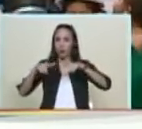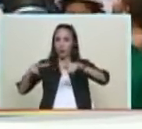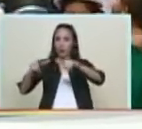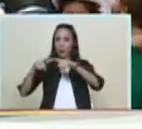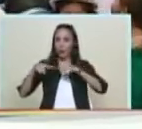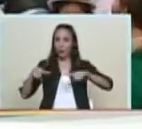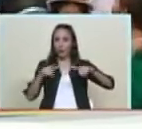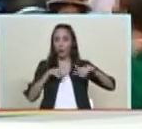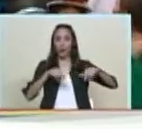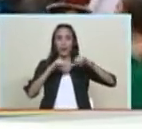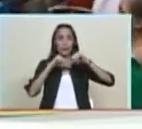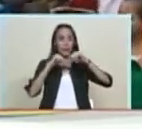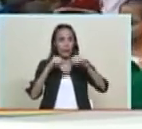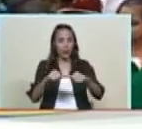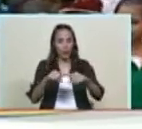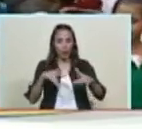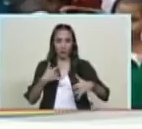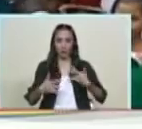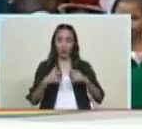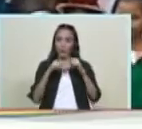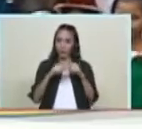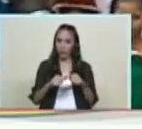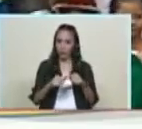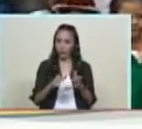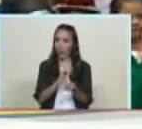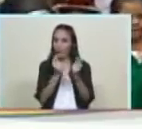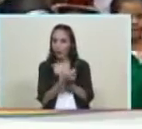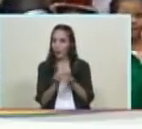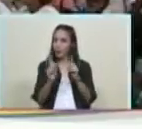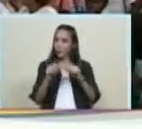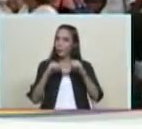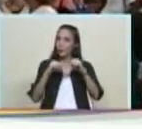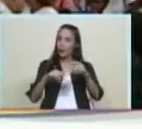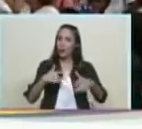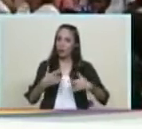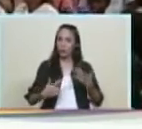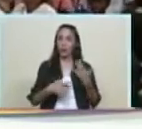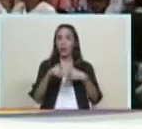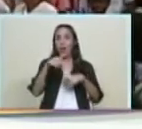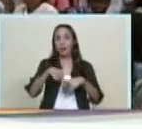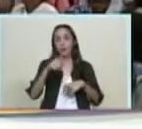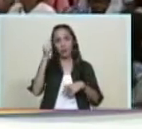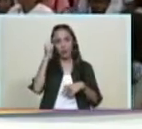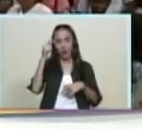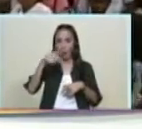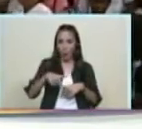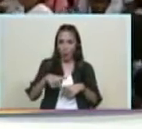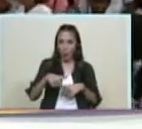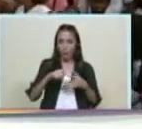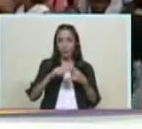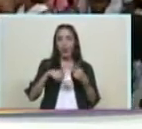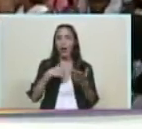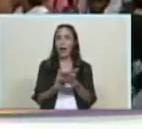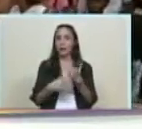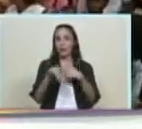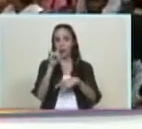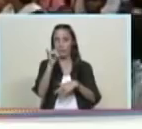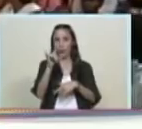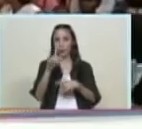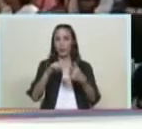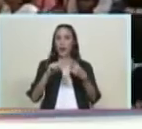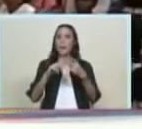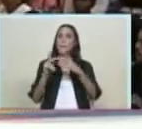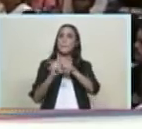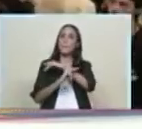permanentes desde el día de hoy hasta el día lunes como lo son el Parque Hugo Chávez el